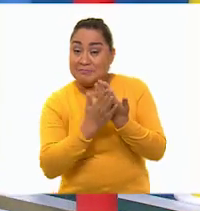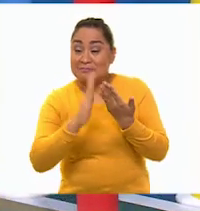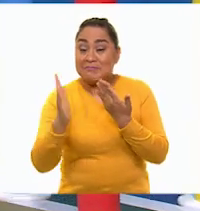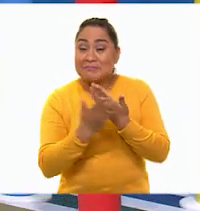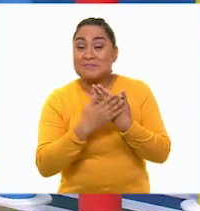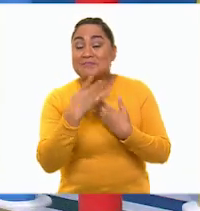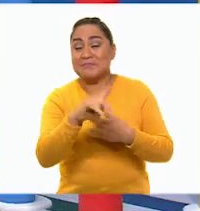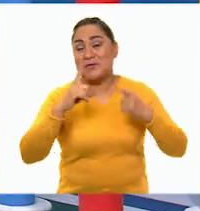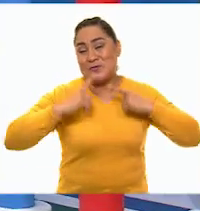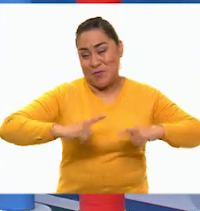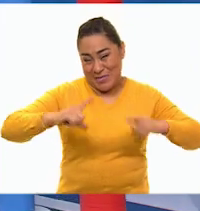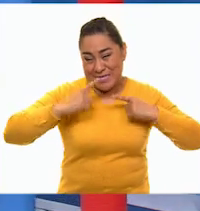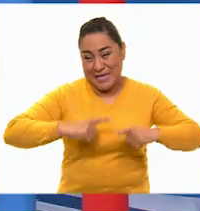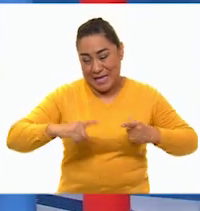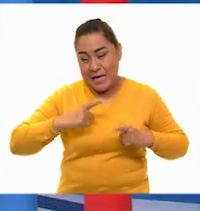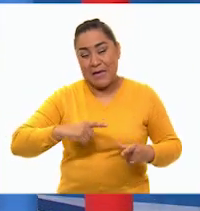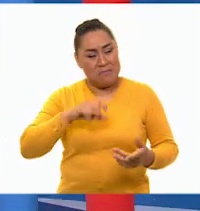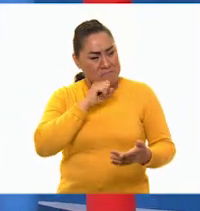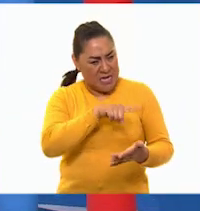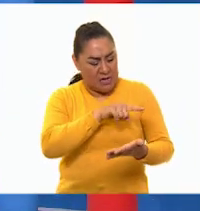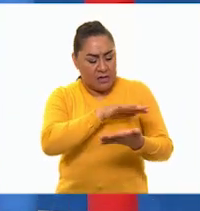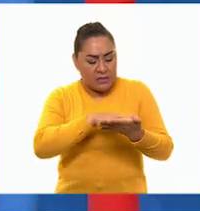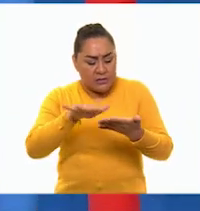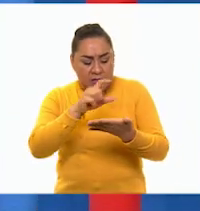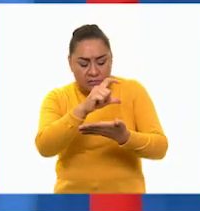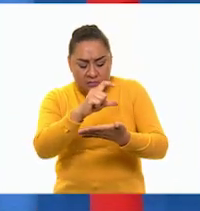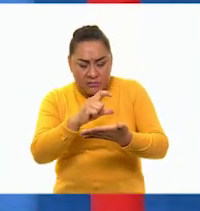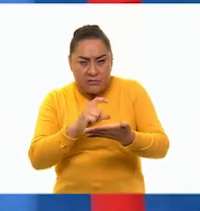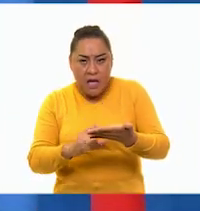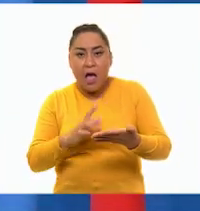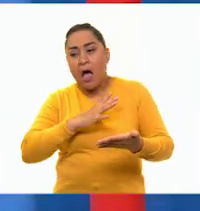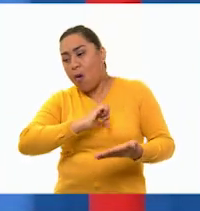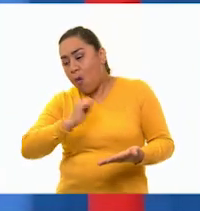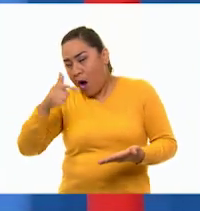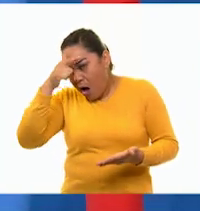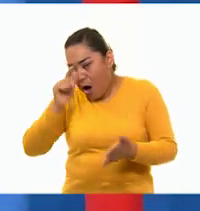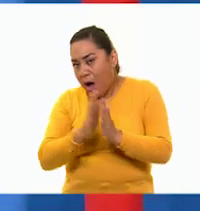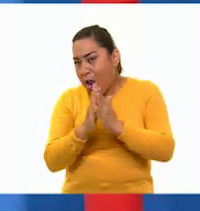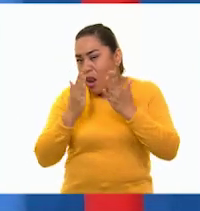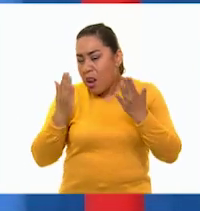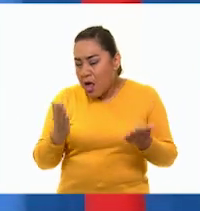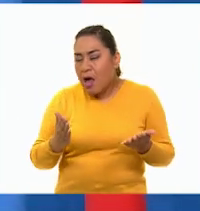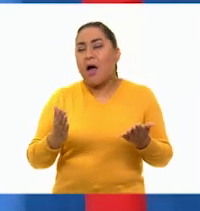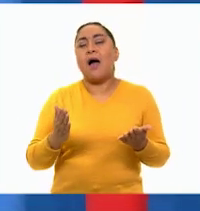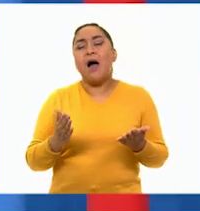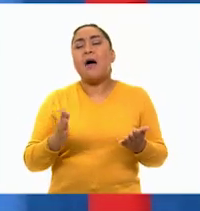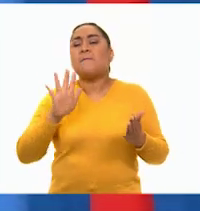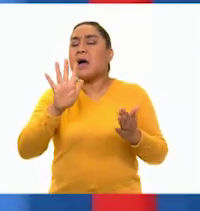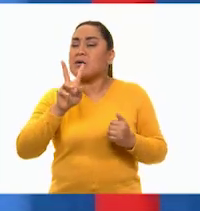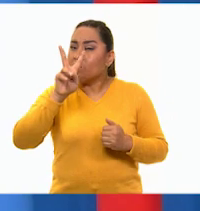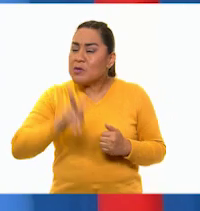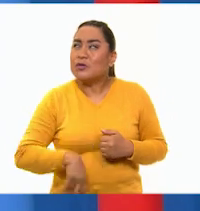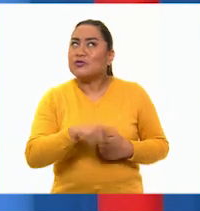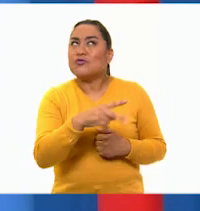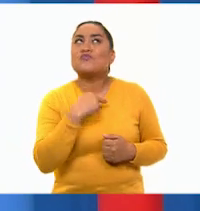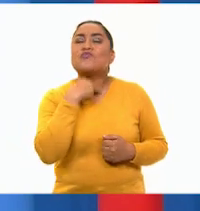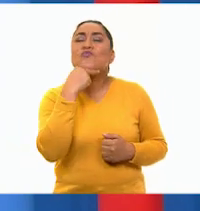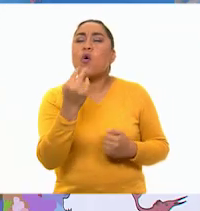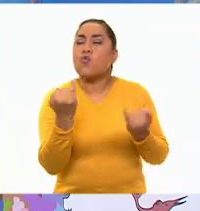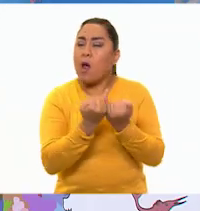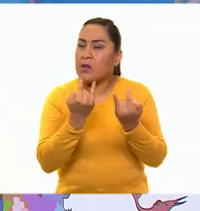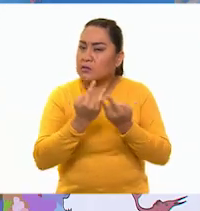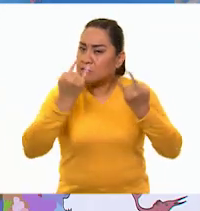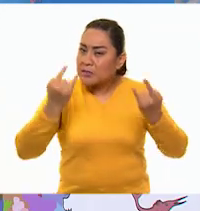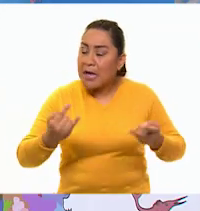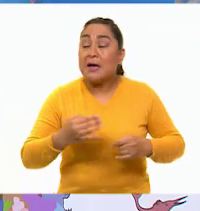mismo, de los cuales vi fragmentos en otros libros. Y es como si escucháramos realmente su voz. Qué bueno,